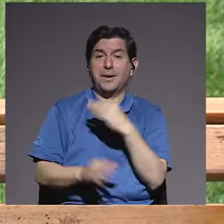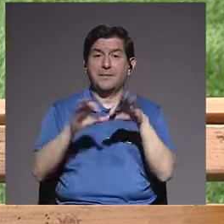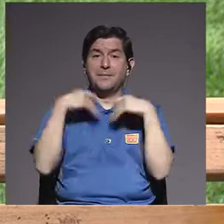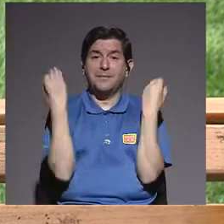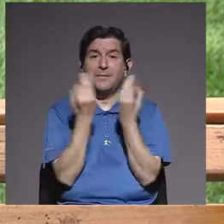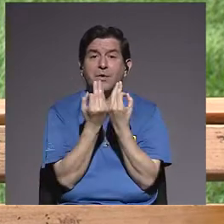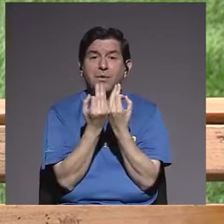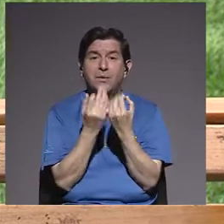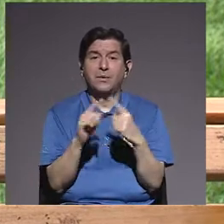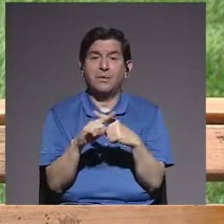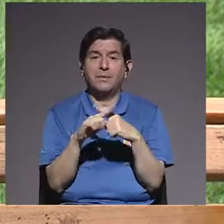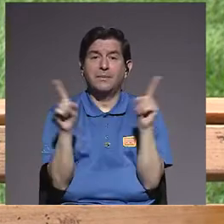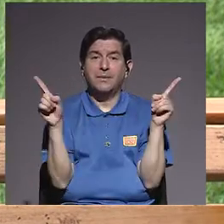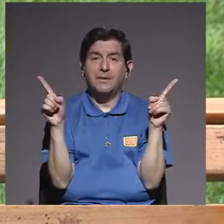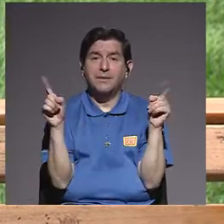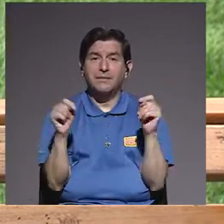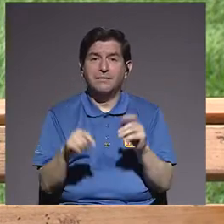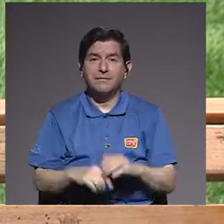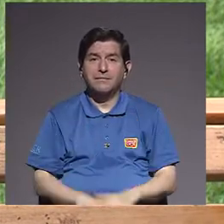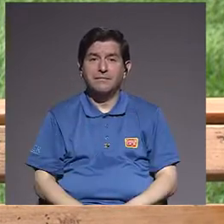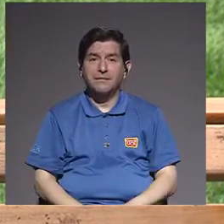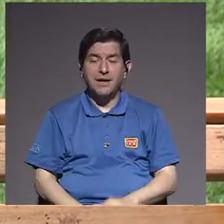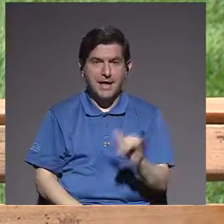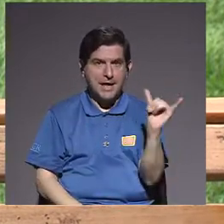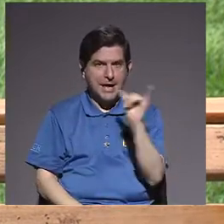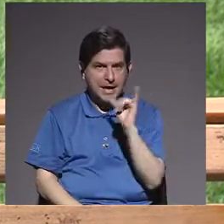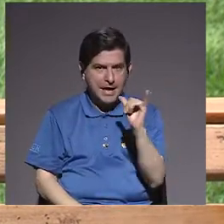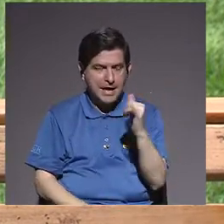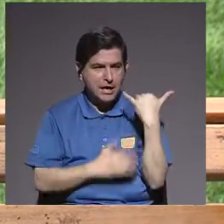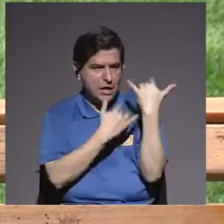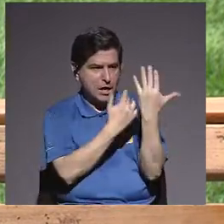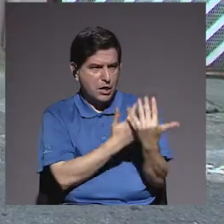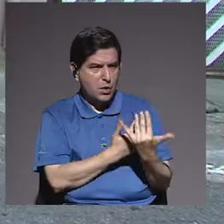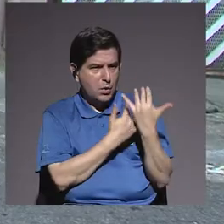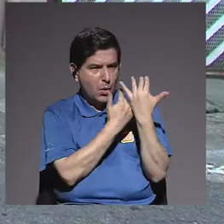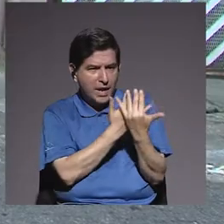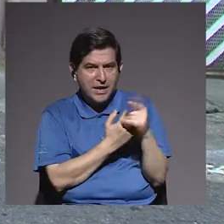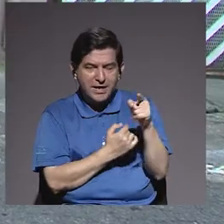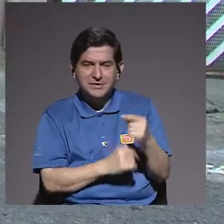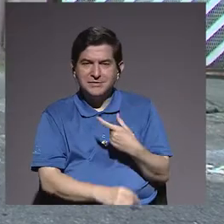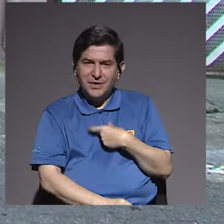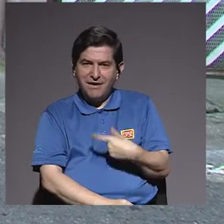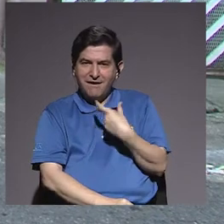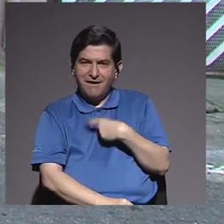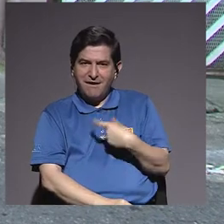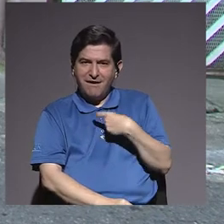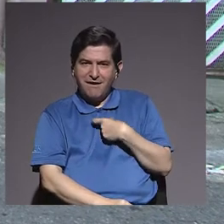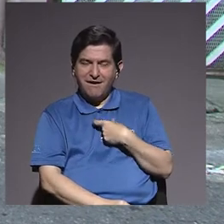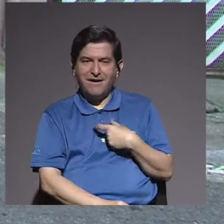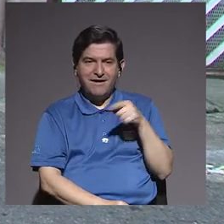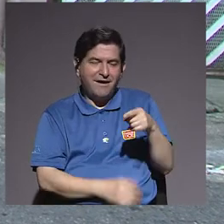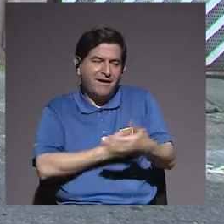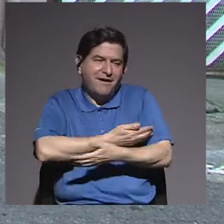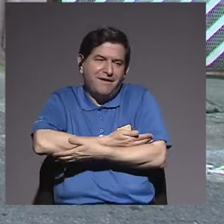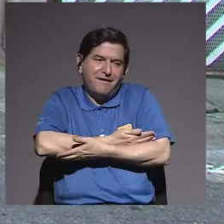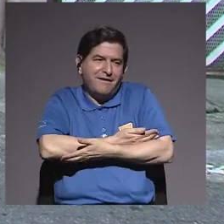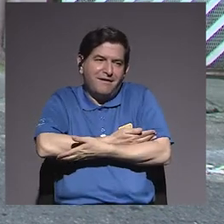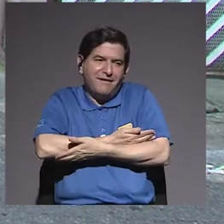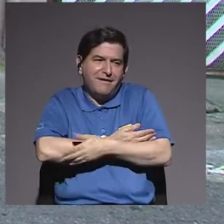Pero, es decir, así como esperamos con esa ansiedad del nuevo ser,